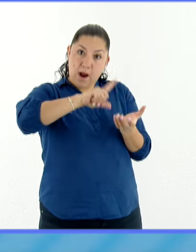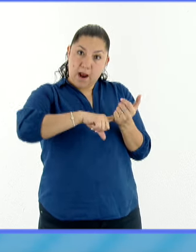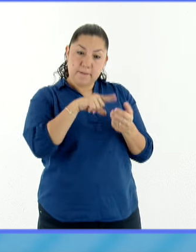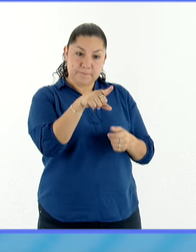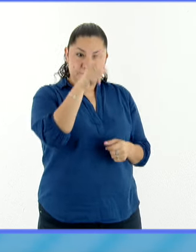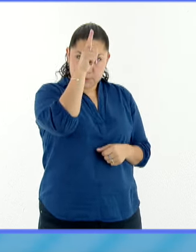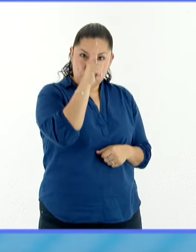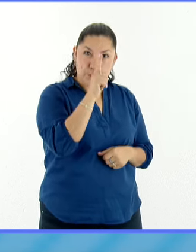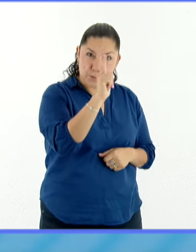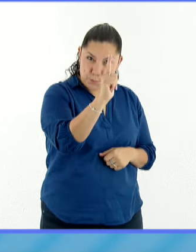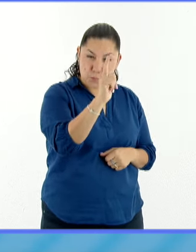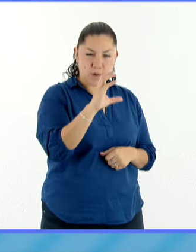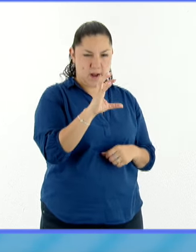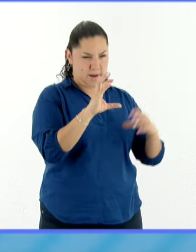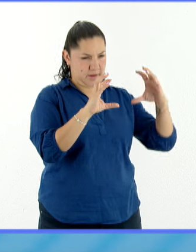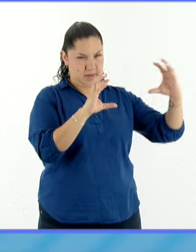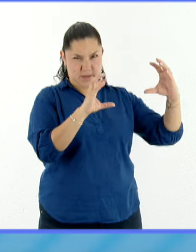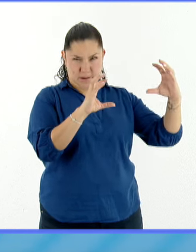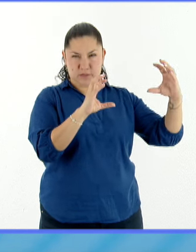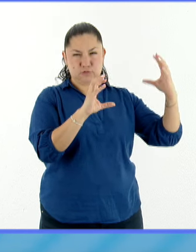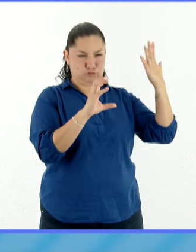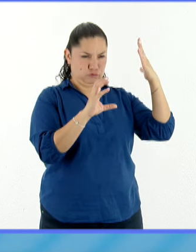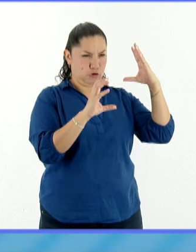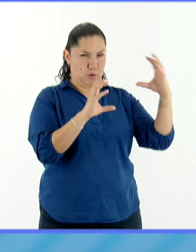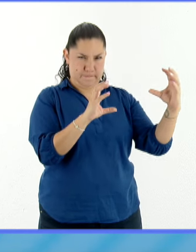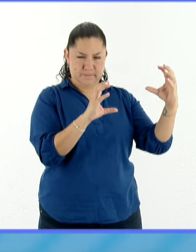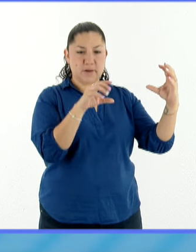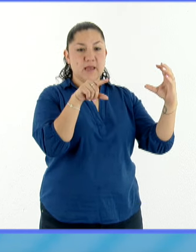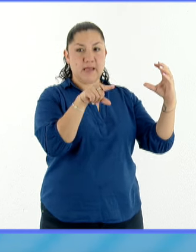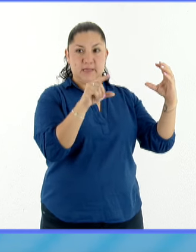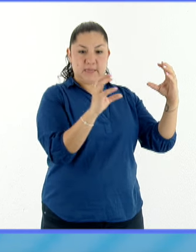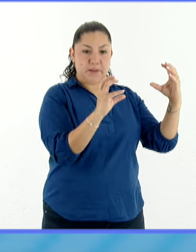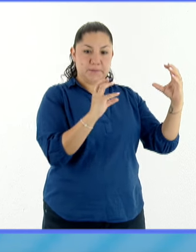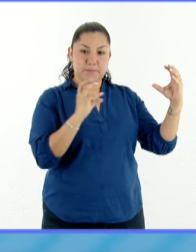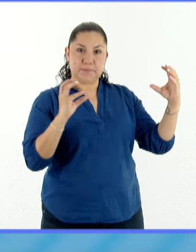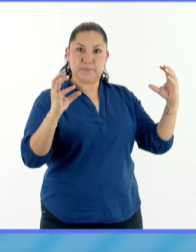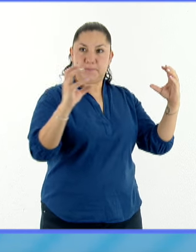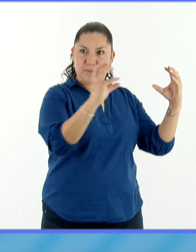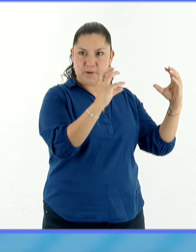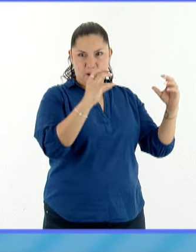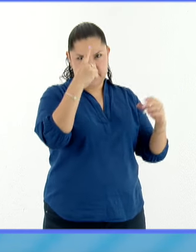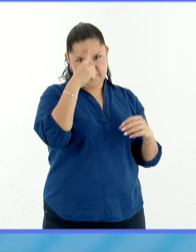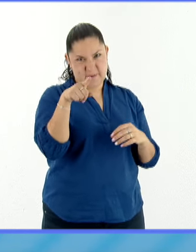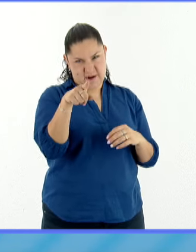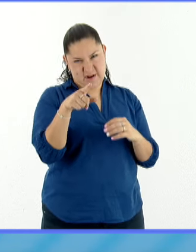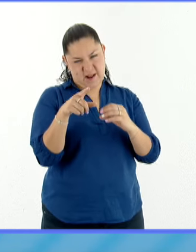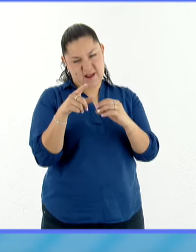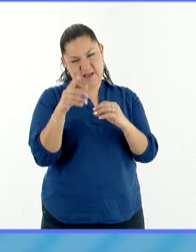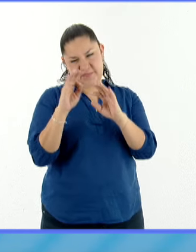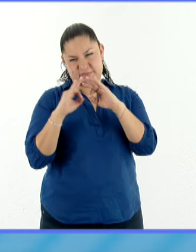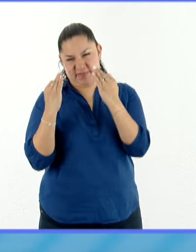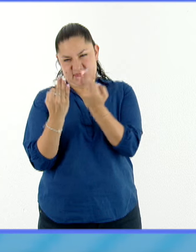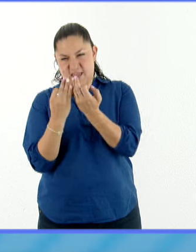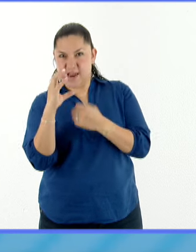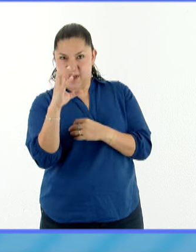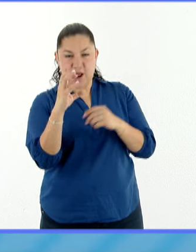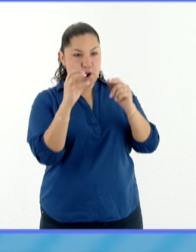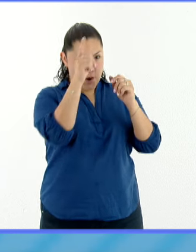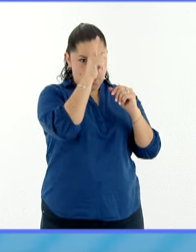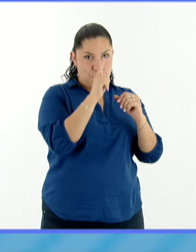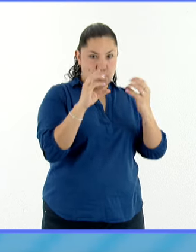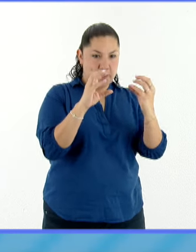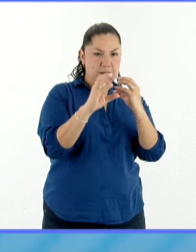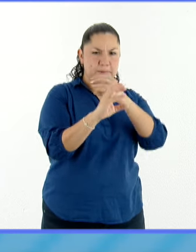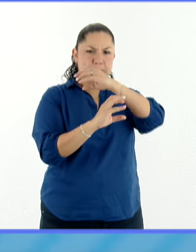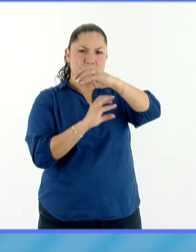periodo de rotación o traslación alrededor de la Tierra y de la Tierra alrededor de la Luna, pues entonces el Sol y la Luna